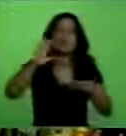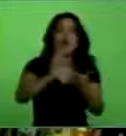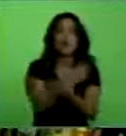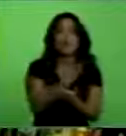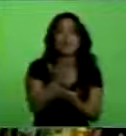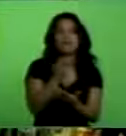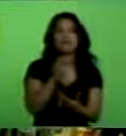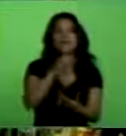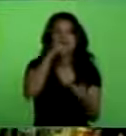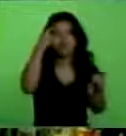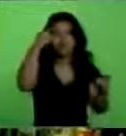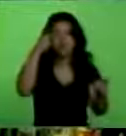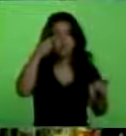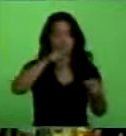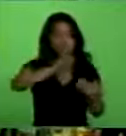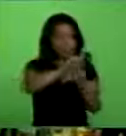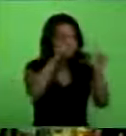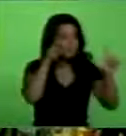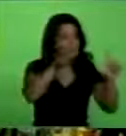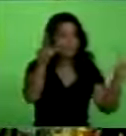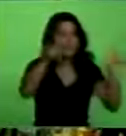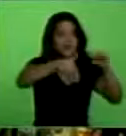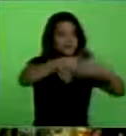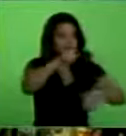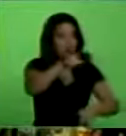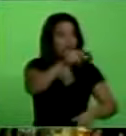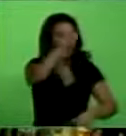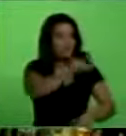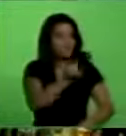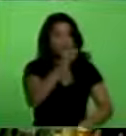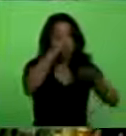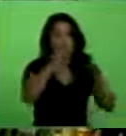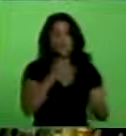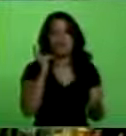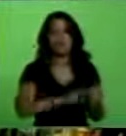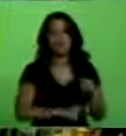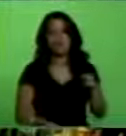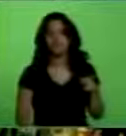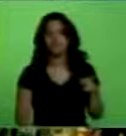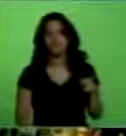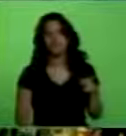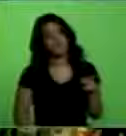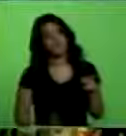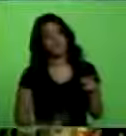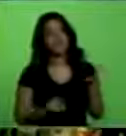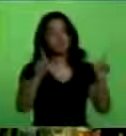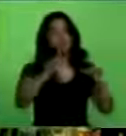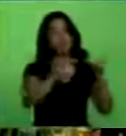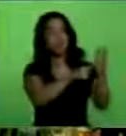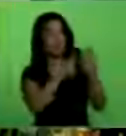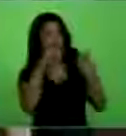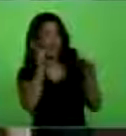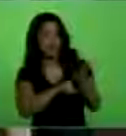en Honduras, pum, usted pone Telesur. Y ahí va a decir la verdad. Y como ellos dicen la verdad, Telesur,